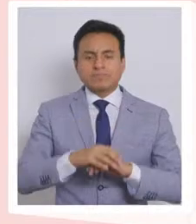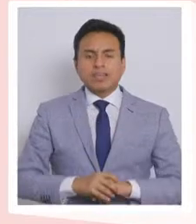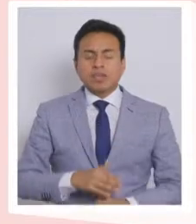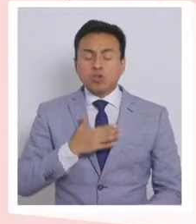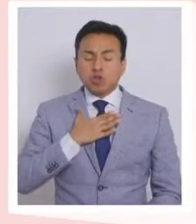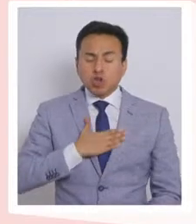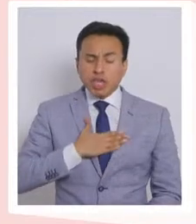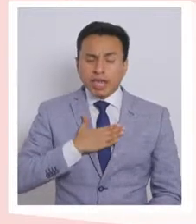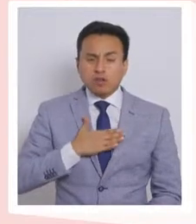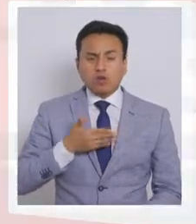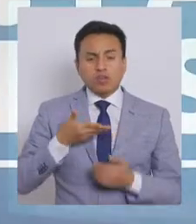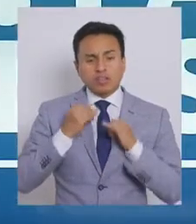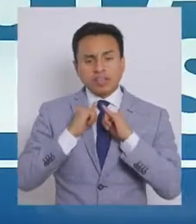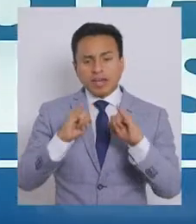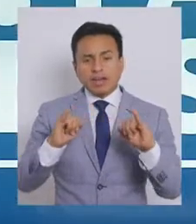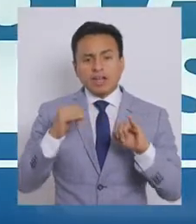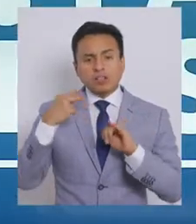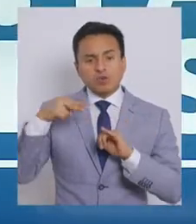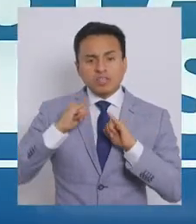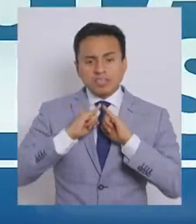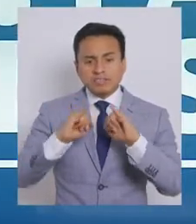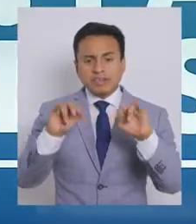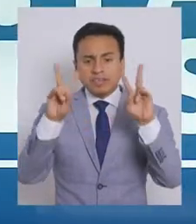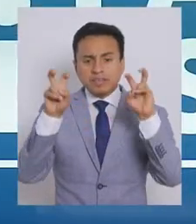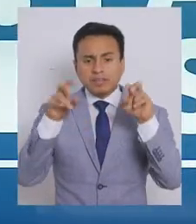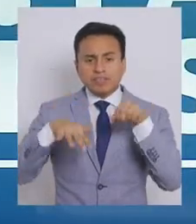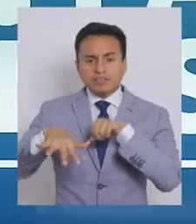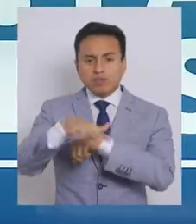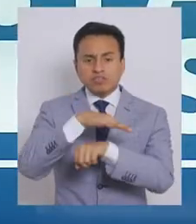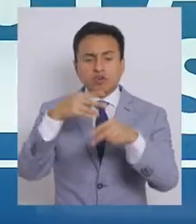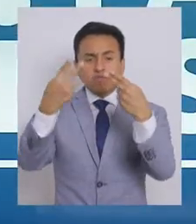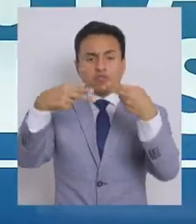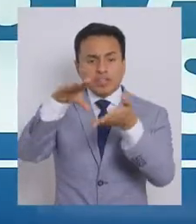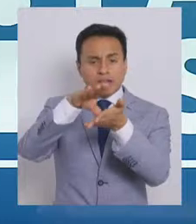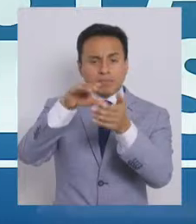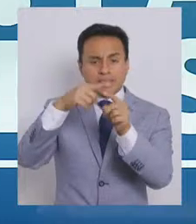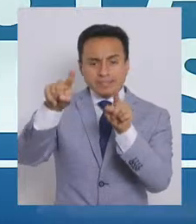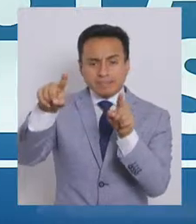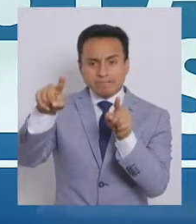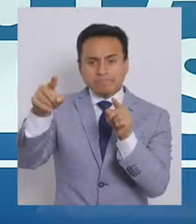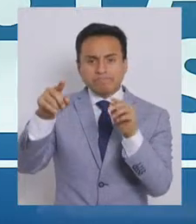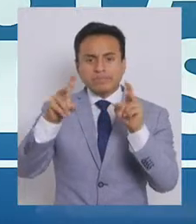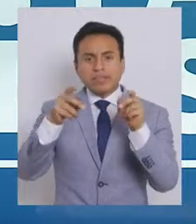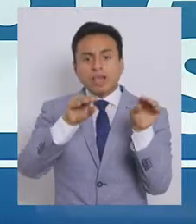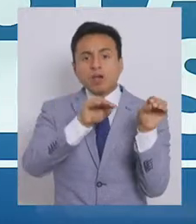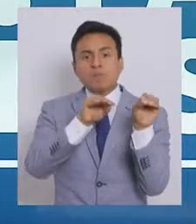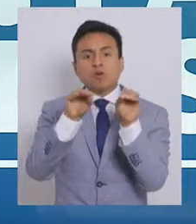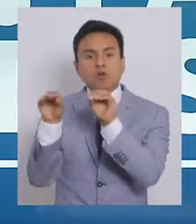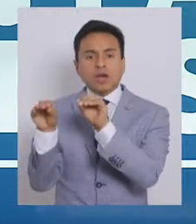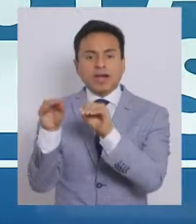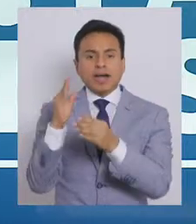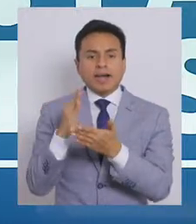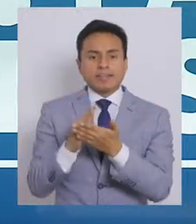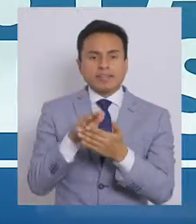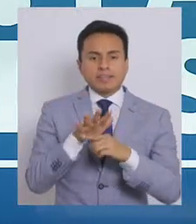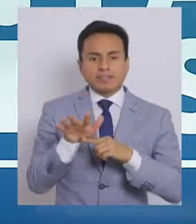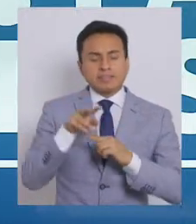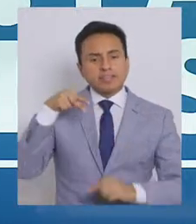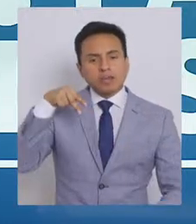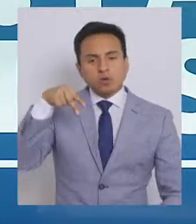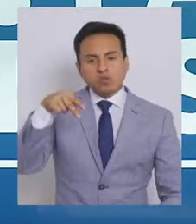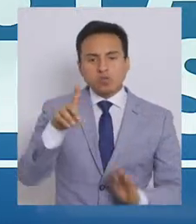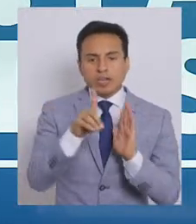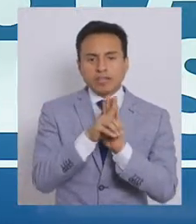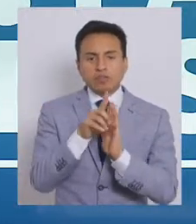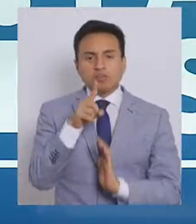quiero dar una noticia con respecto a la situación de las fronteras, que se prorroga hasta el 15 de junio el